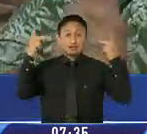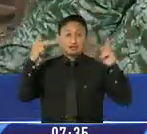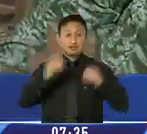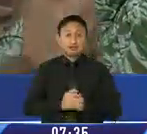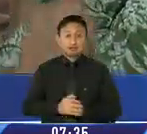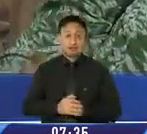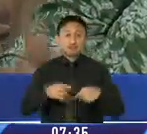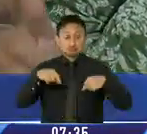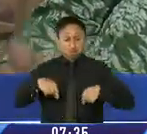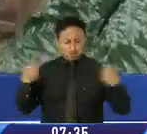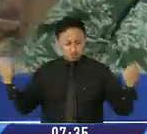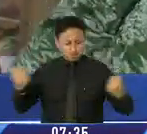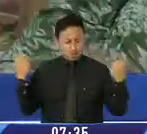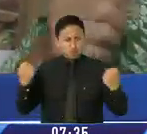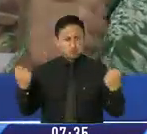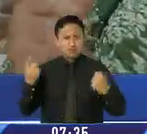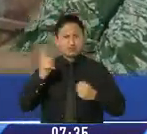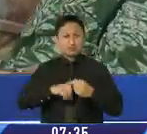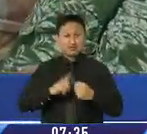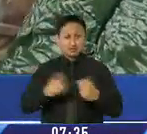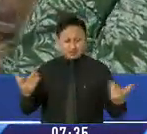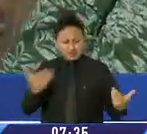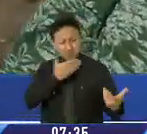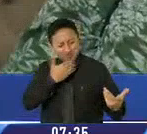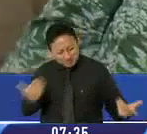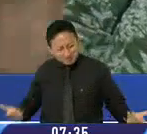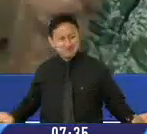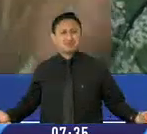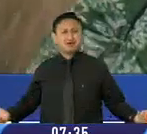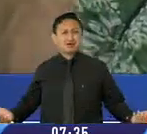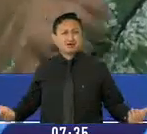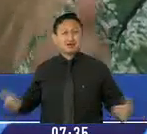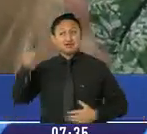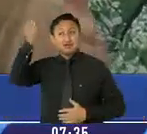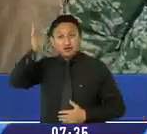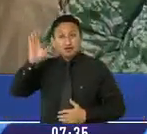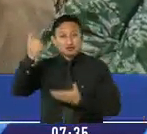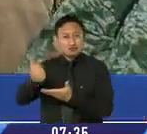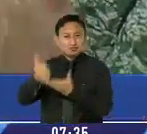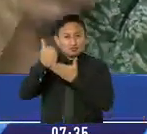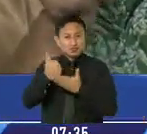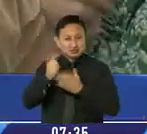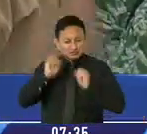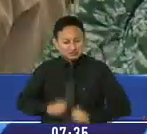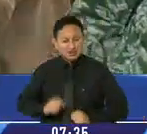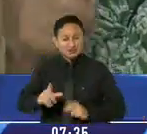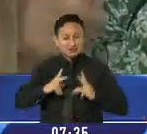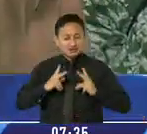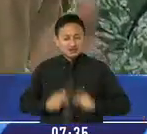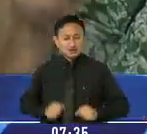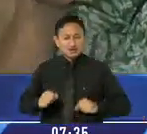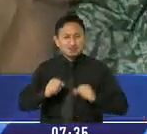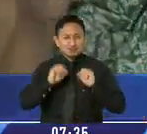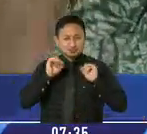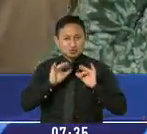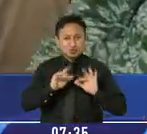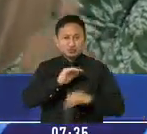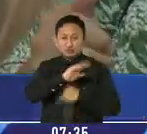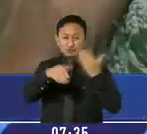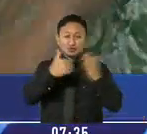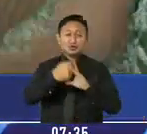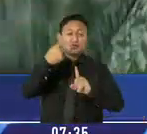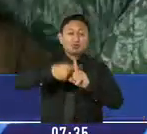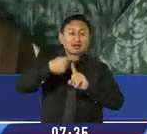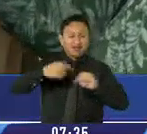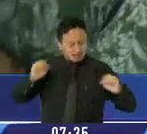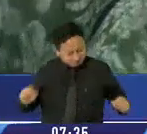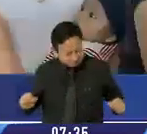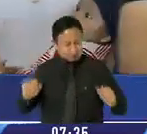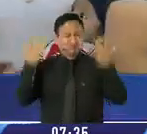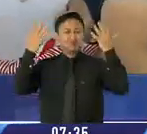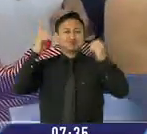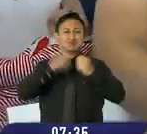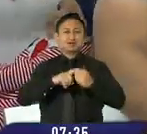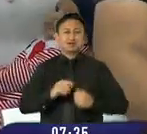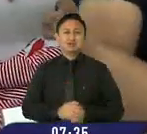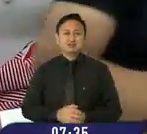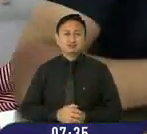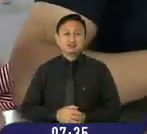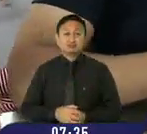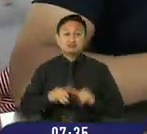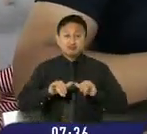partidas